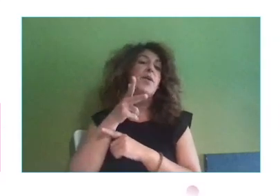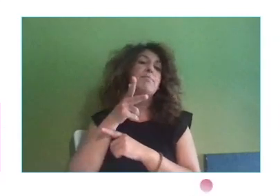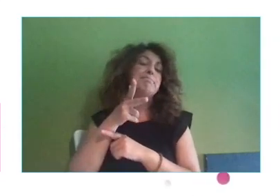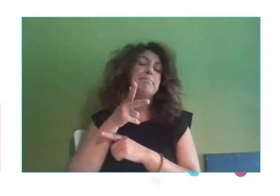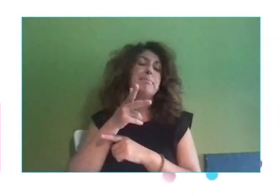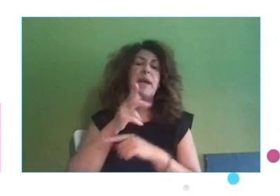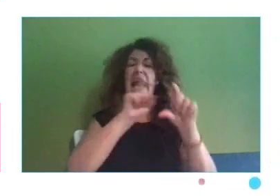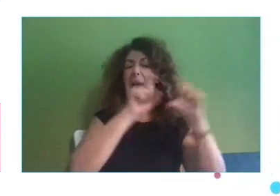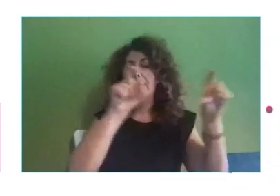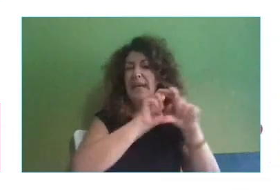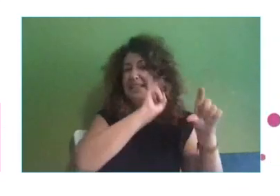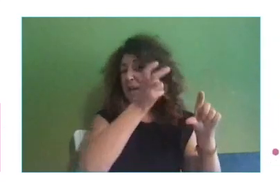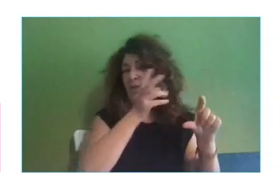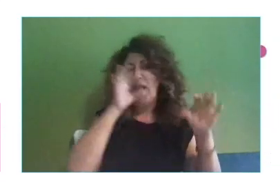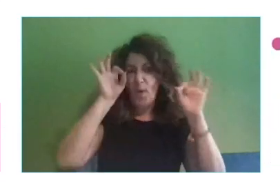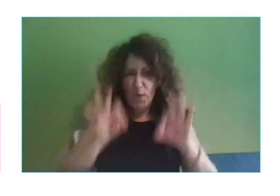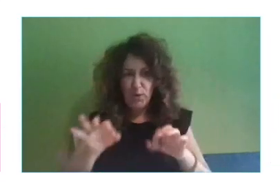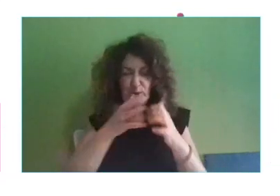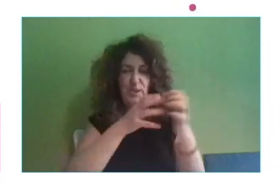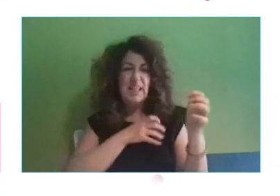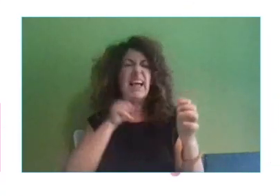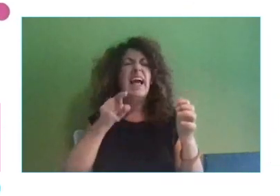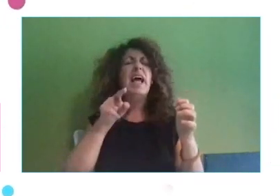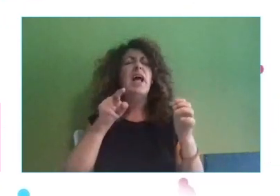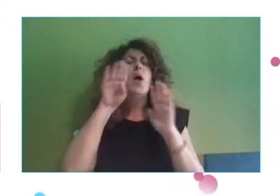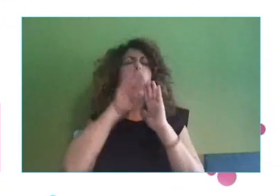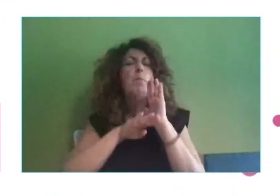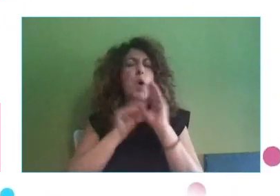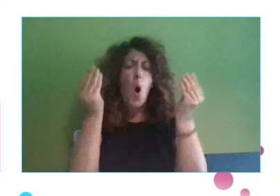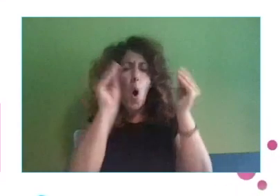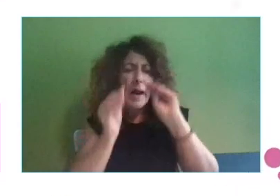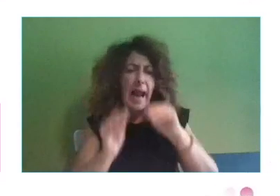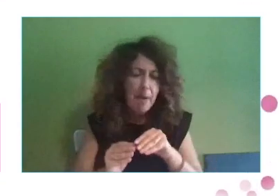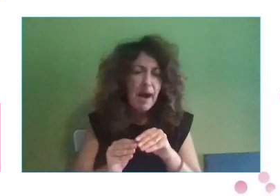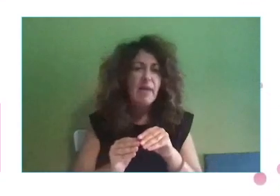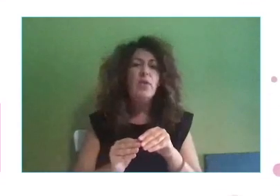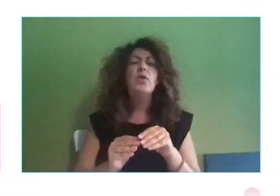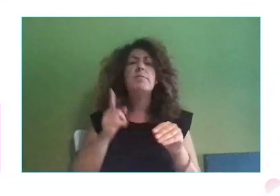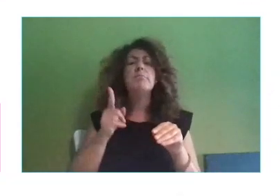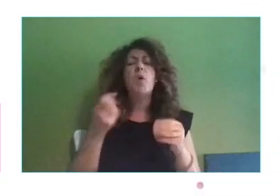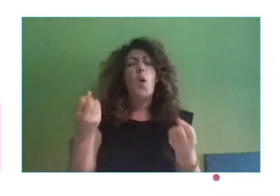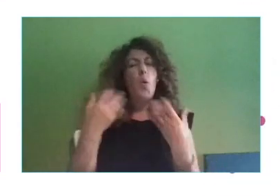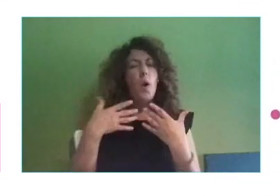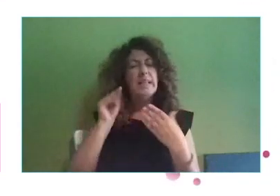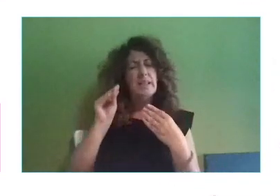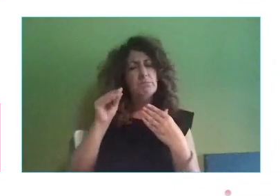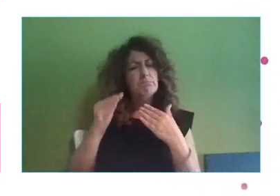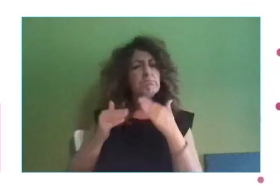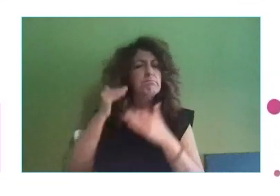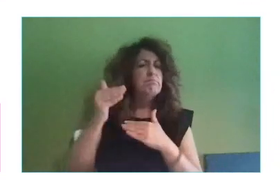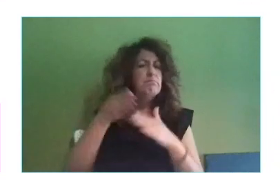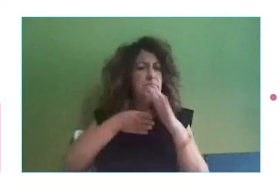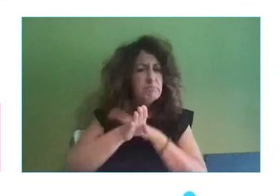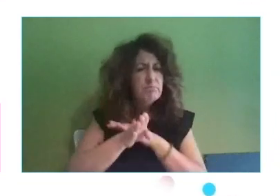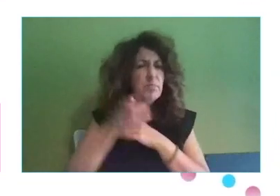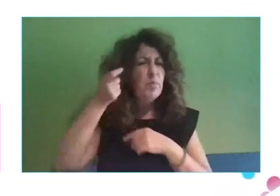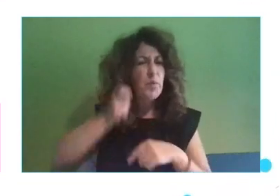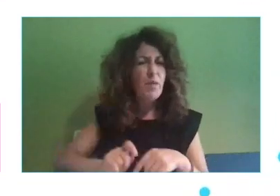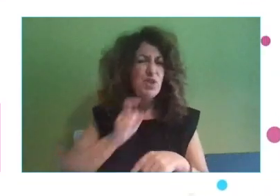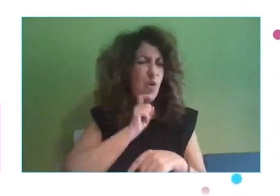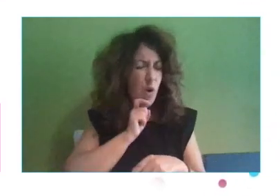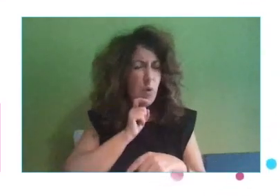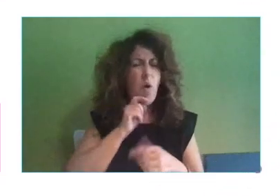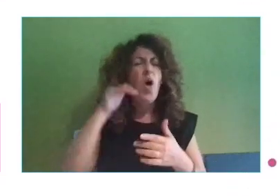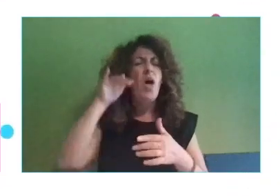especializado en back-end, que nos cuenta cómo ha llegado él a esta profesión y cómo lo vive en el día a día y con